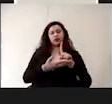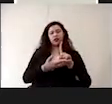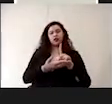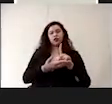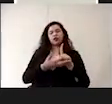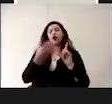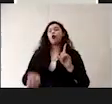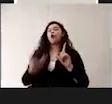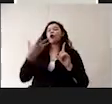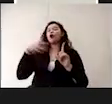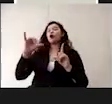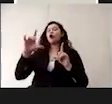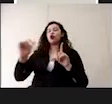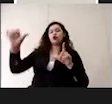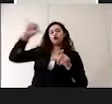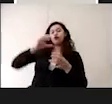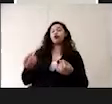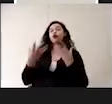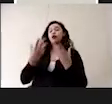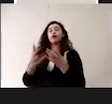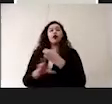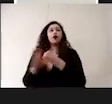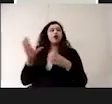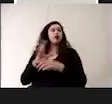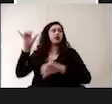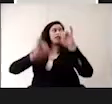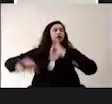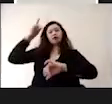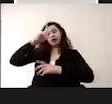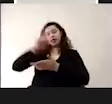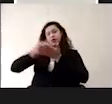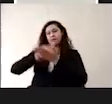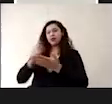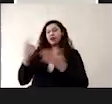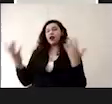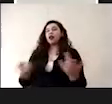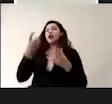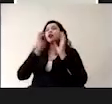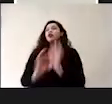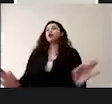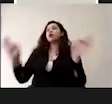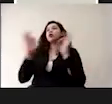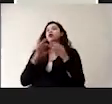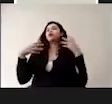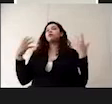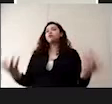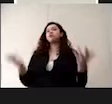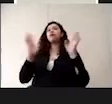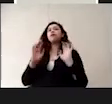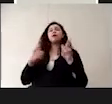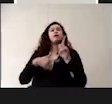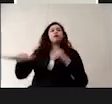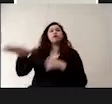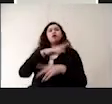cuando se utiliza cualquier tipo de producto químico para limpieza, es importante que se mantenga el área